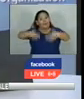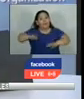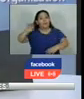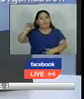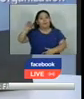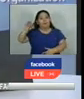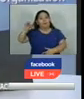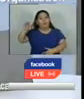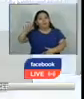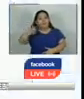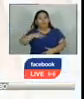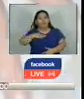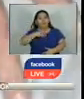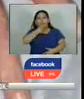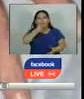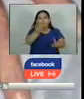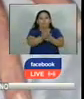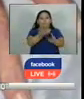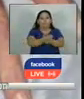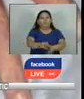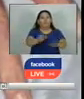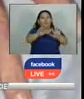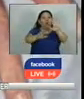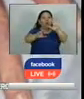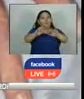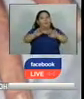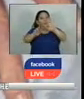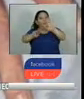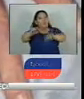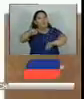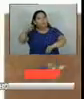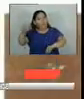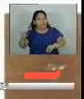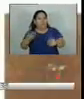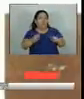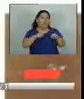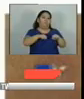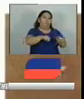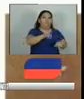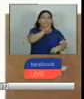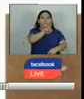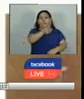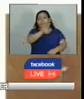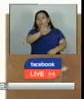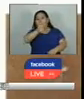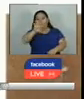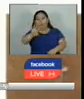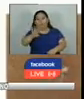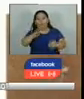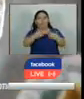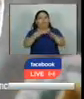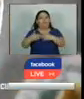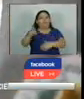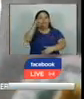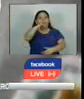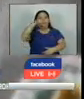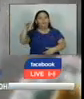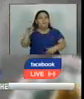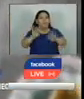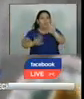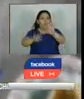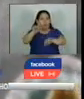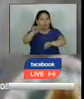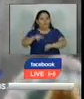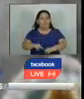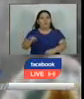OMS ha documentado más de 87 mil casos y 140 muertes en 111 países el director